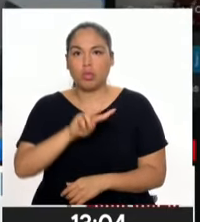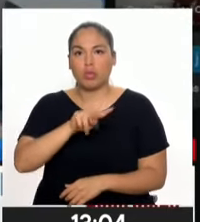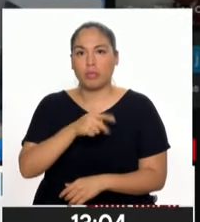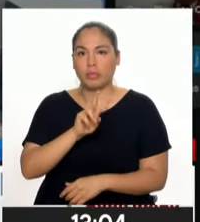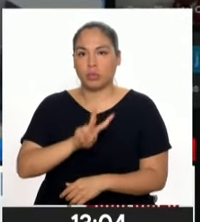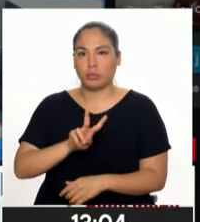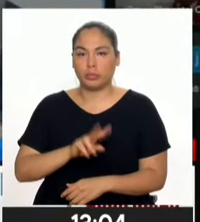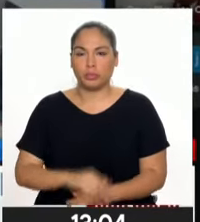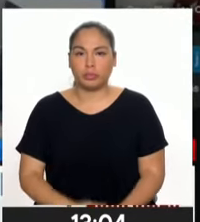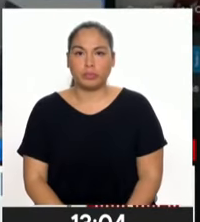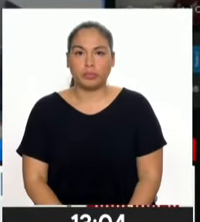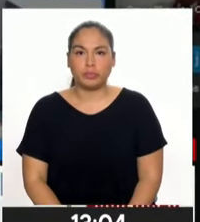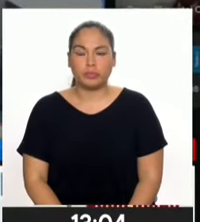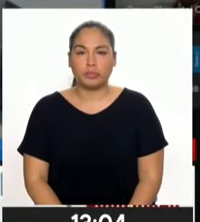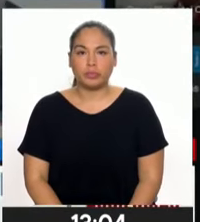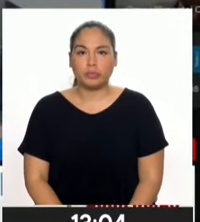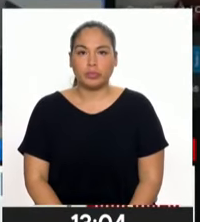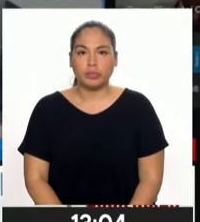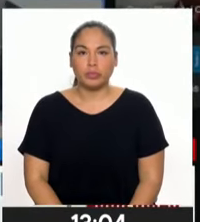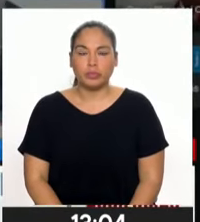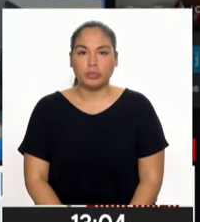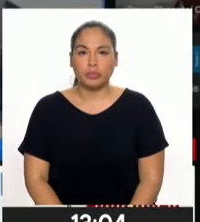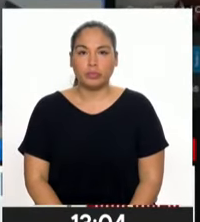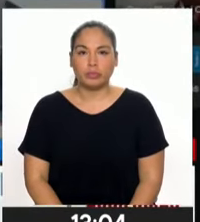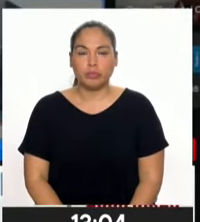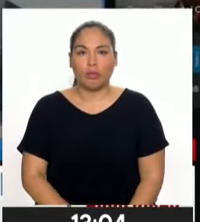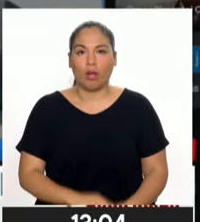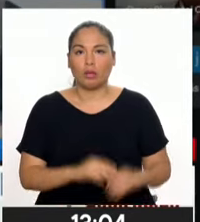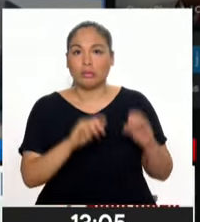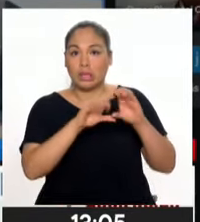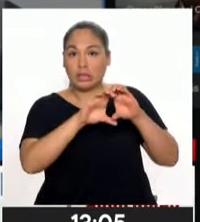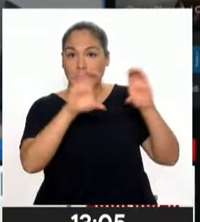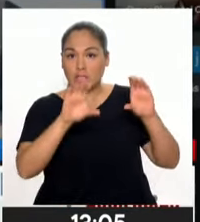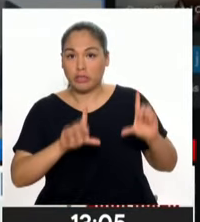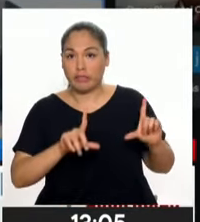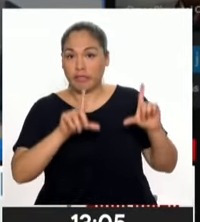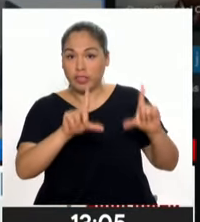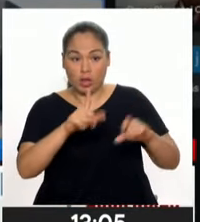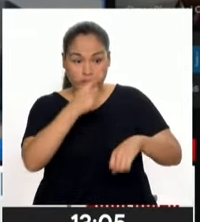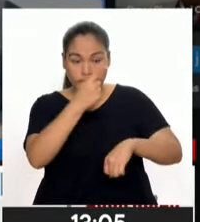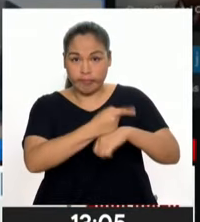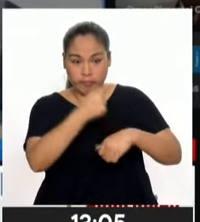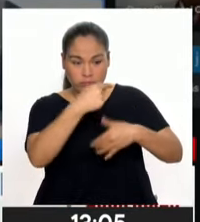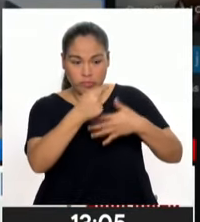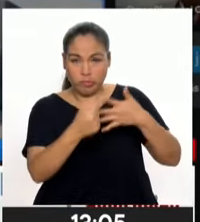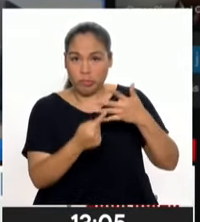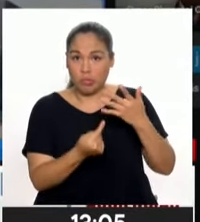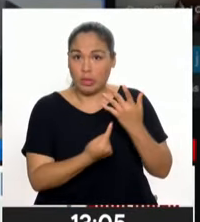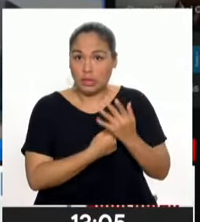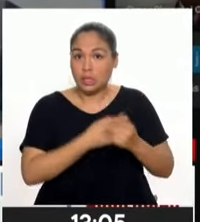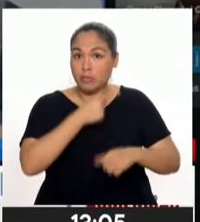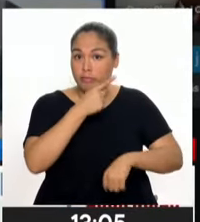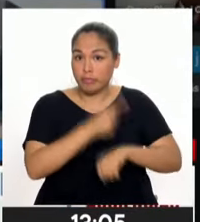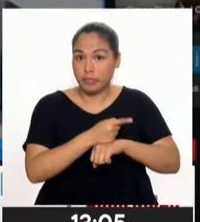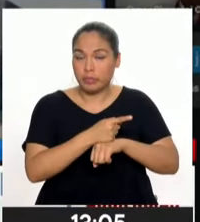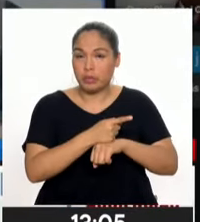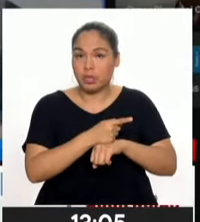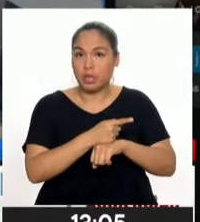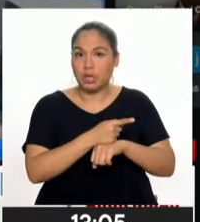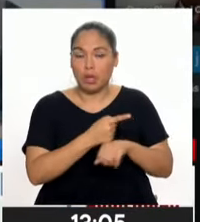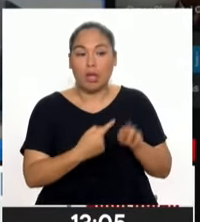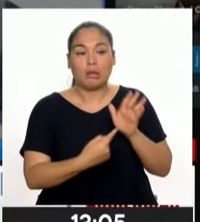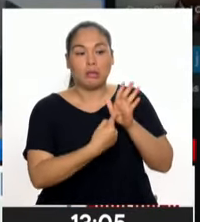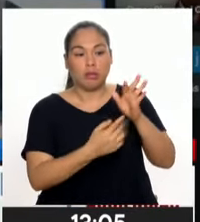En su certificado de antecedentes penales se